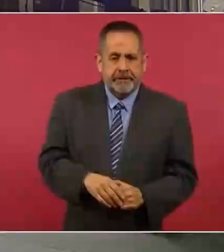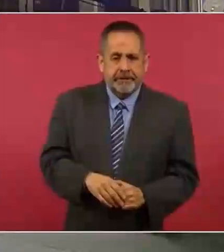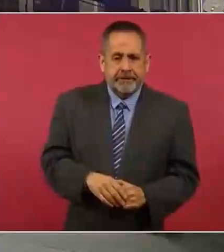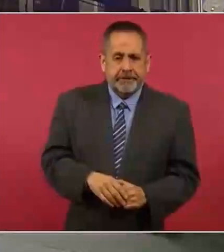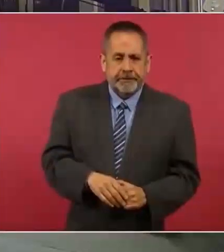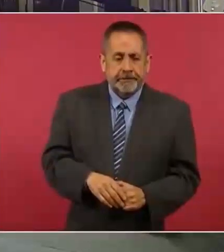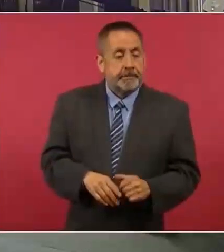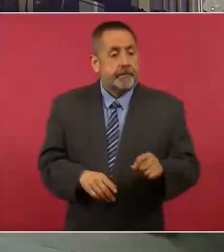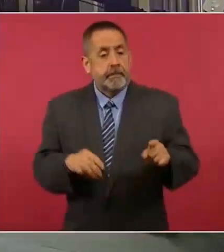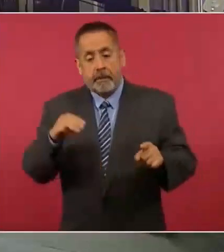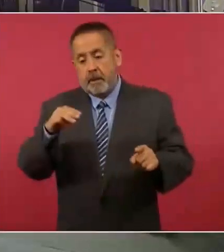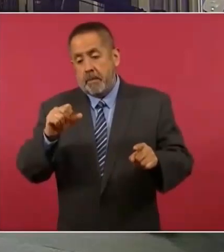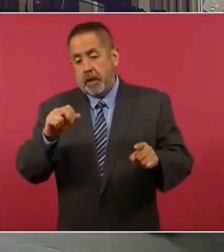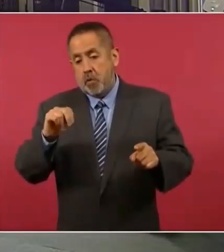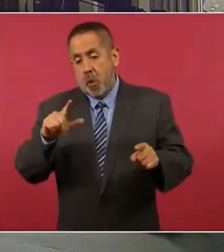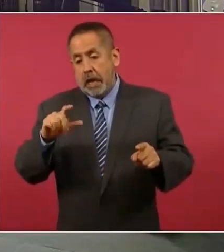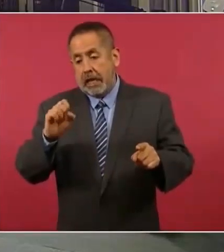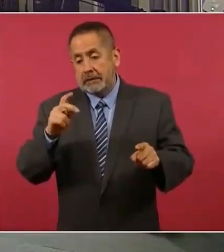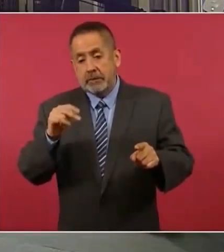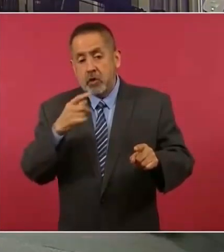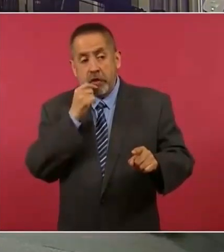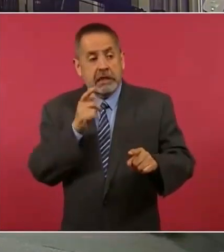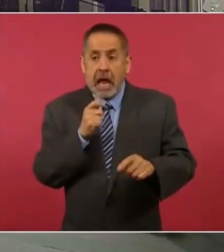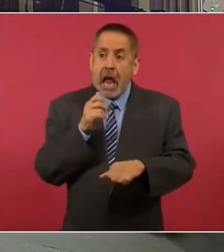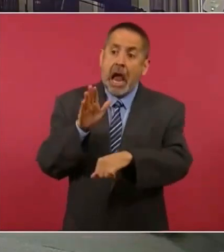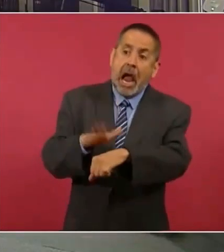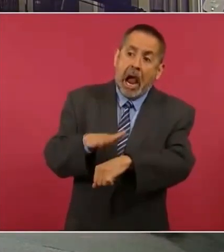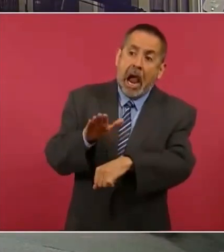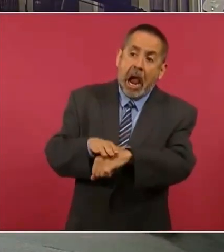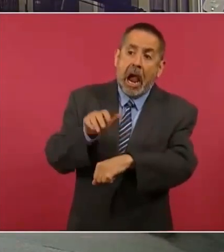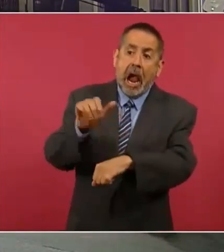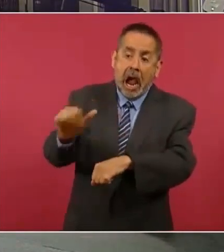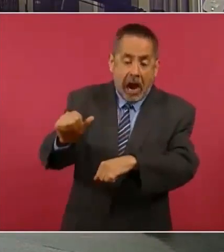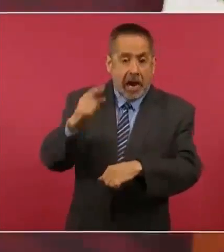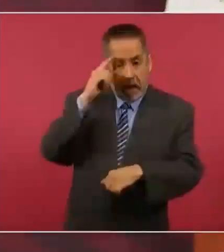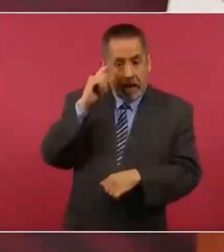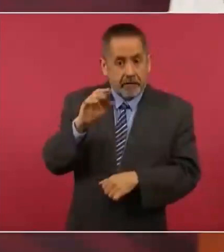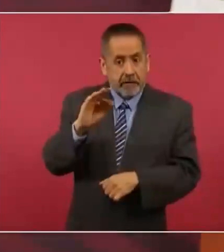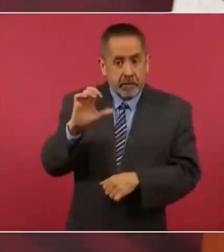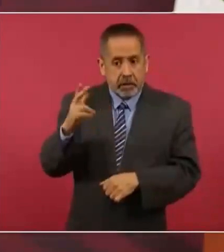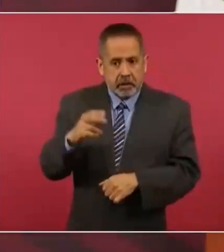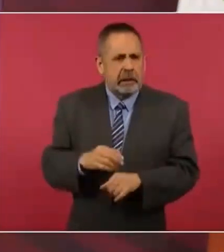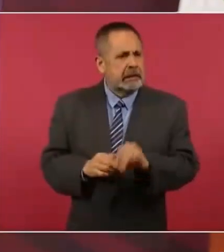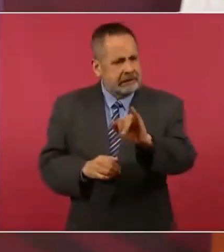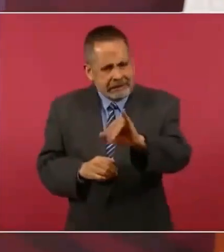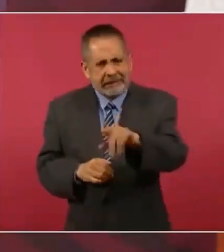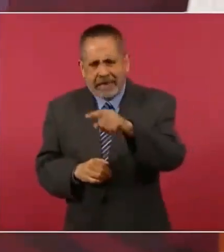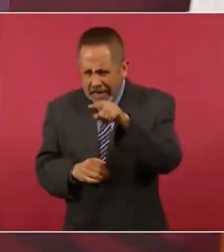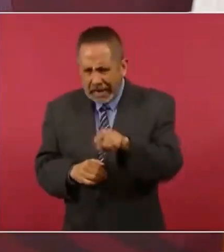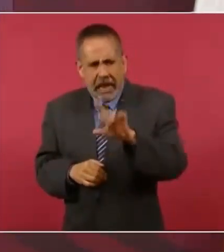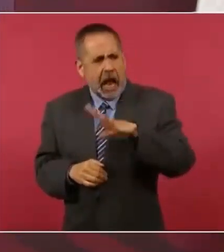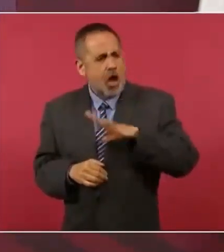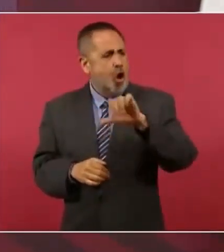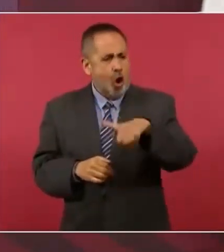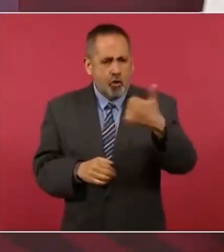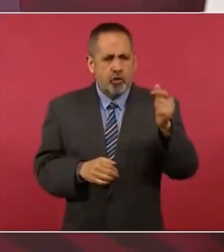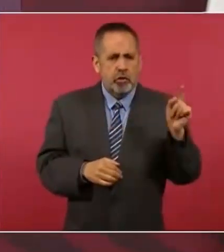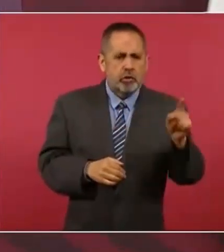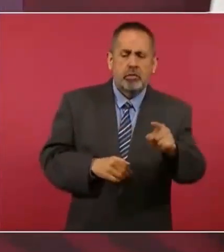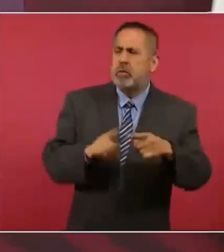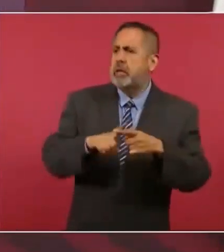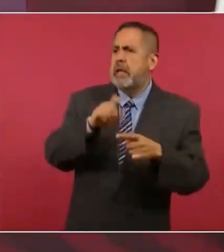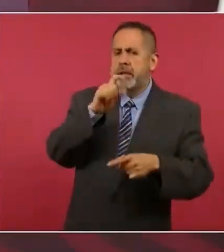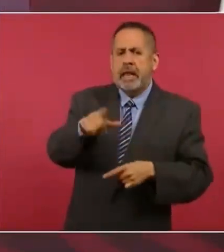Manuel Espino dice que le advirtió a Felipe Calderón sobre eso. y hay otros testimonios. Este, el